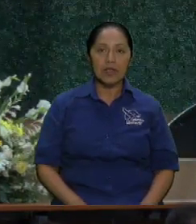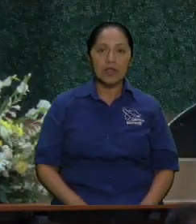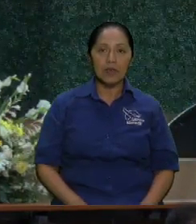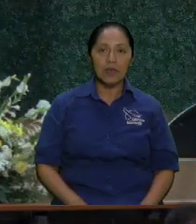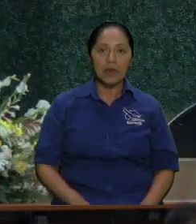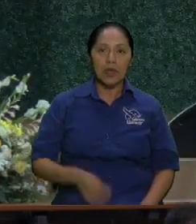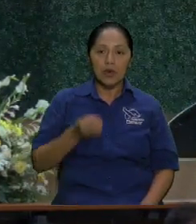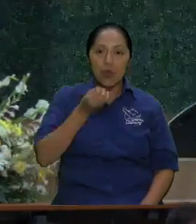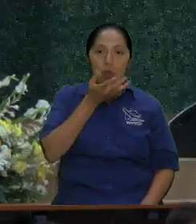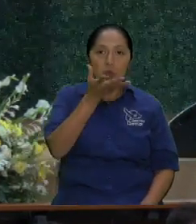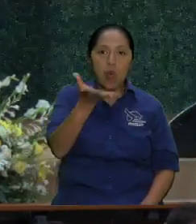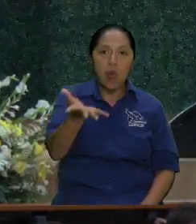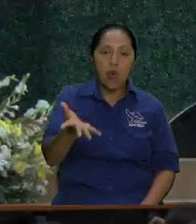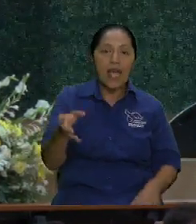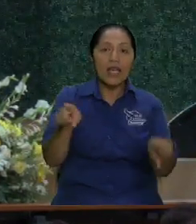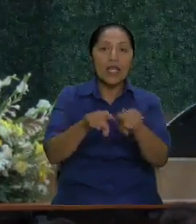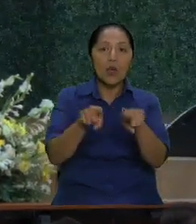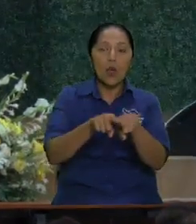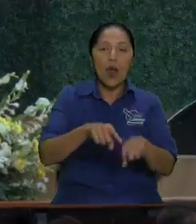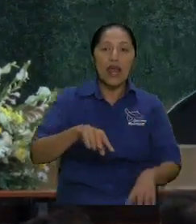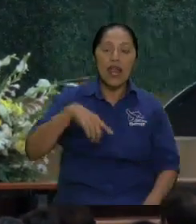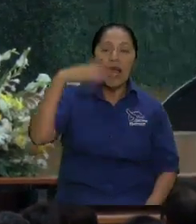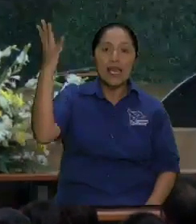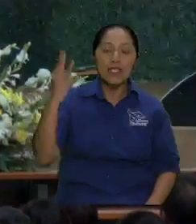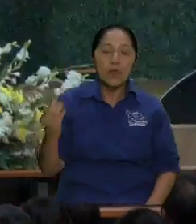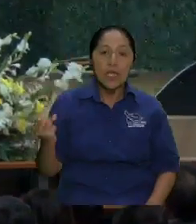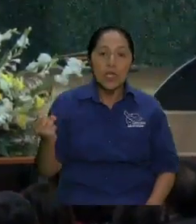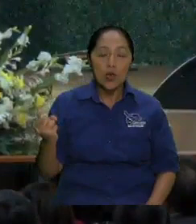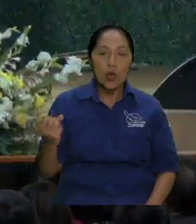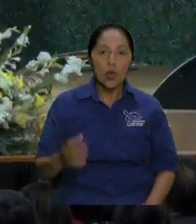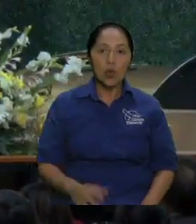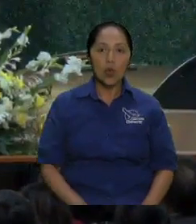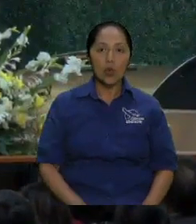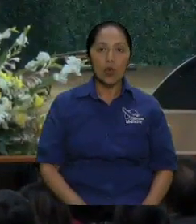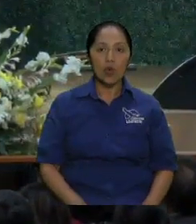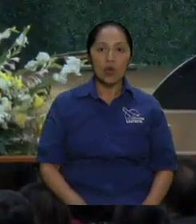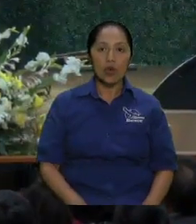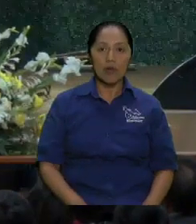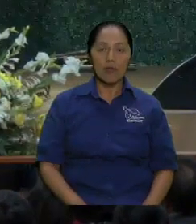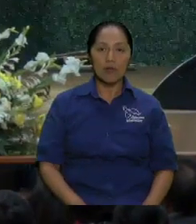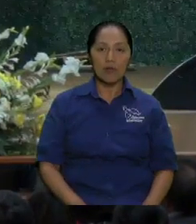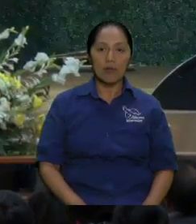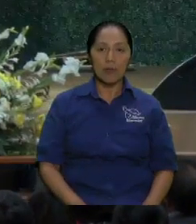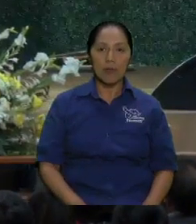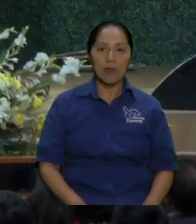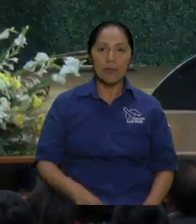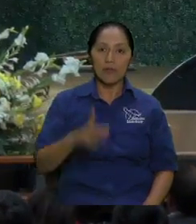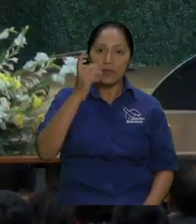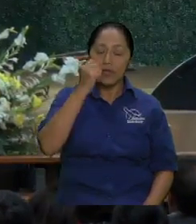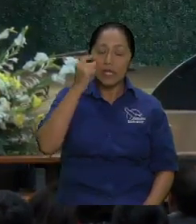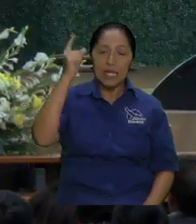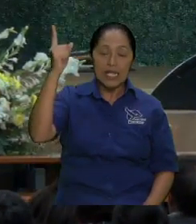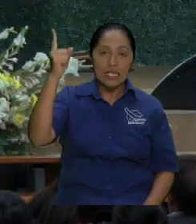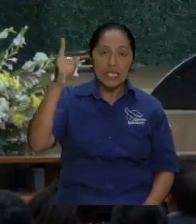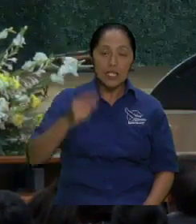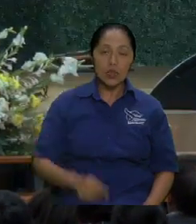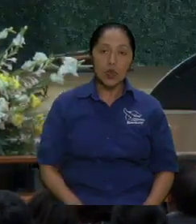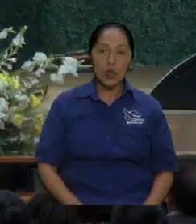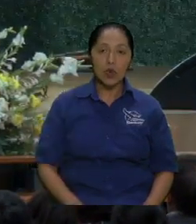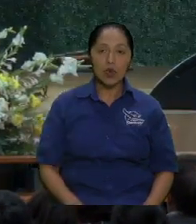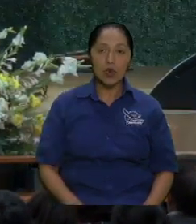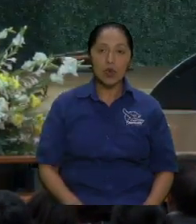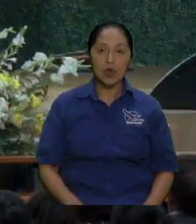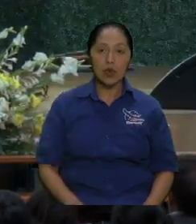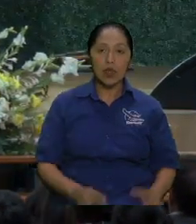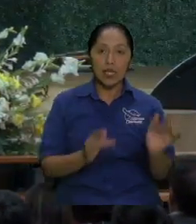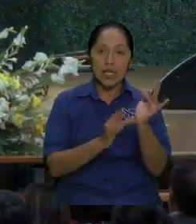espíritu. Nosotros, hermanos, si nos concretamos y el Señor viene a complementar porque en Lucas, ahorita